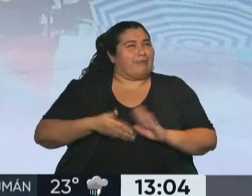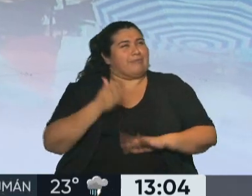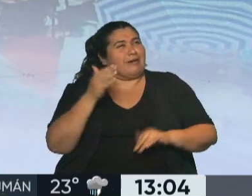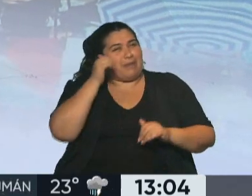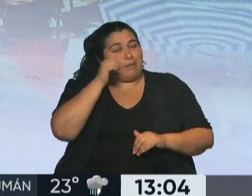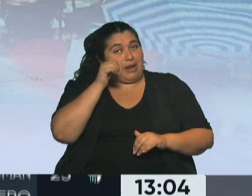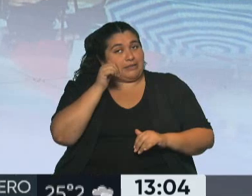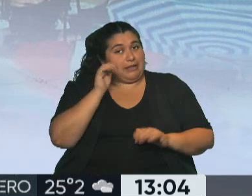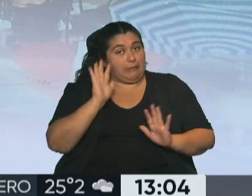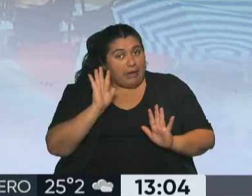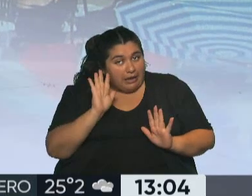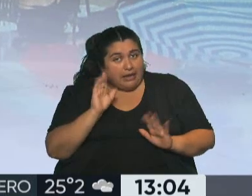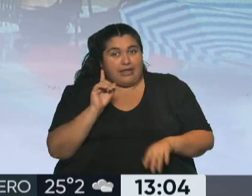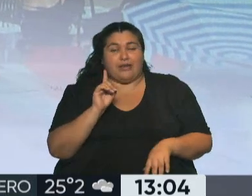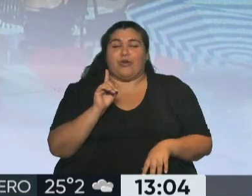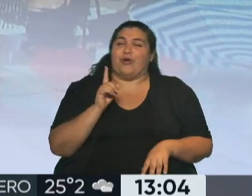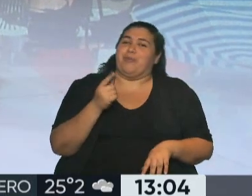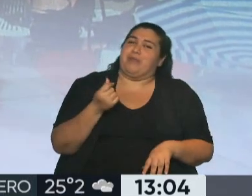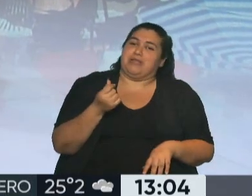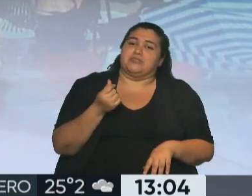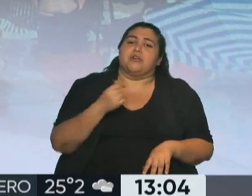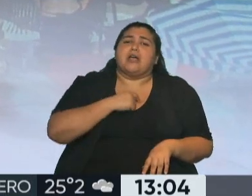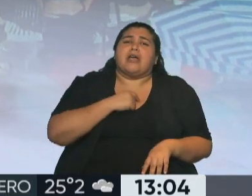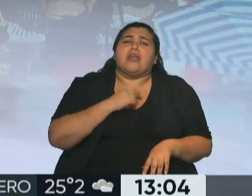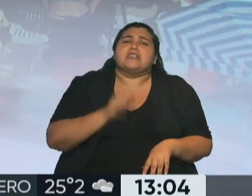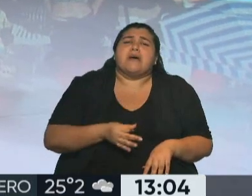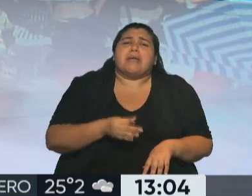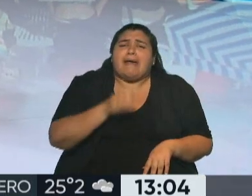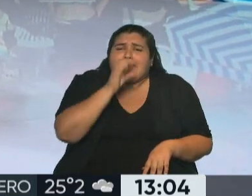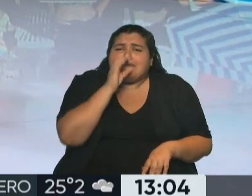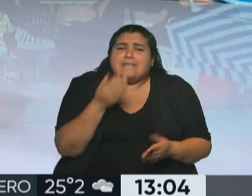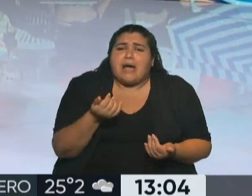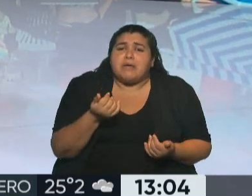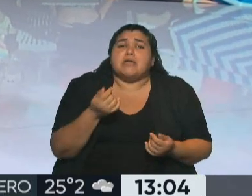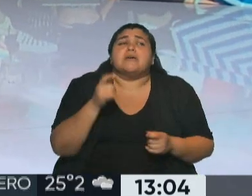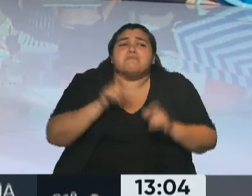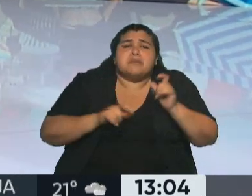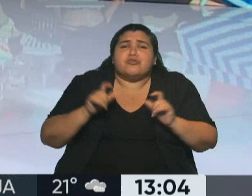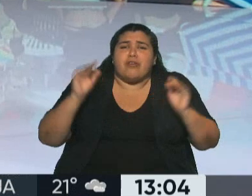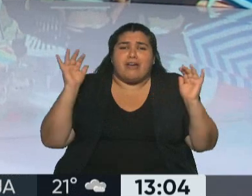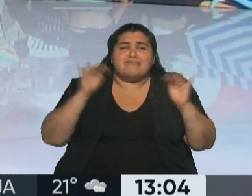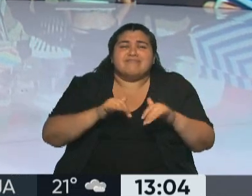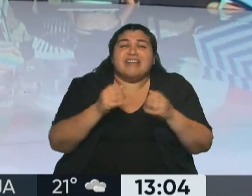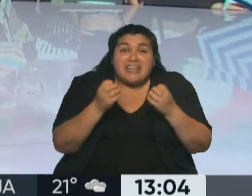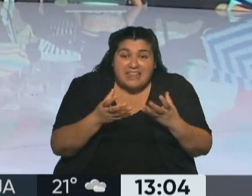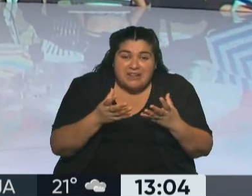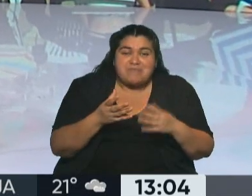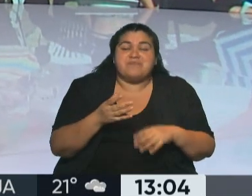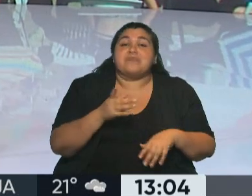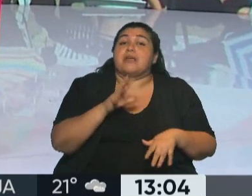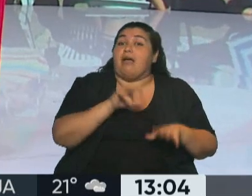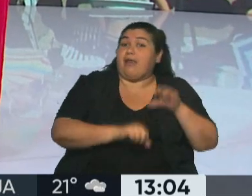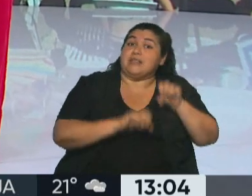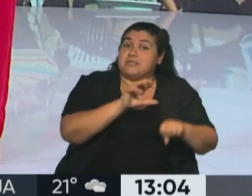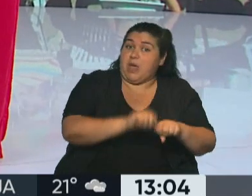los precios, seguimos hablando de eso, queremos saber cómo están, y en este sentido, cómo está la ocupación turística ya en La Feliz. Bien, las reservas para esta